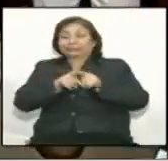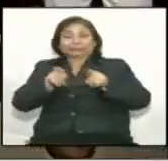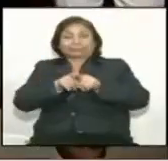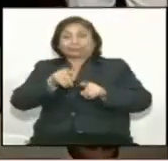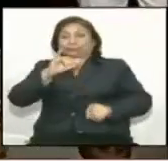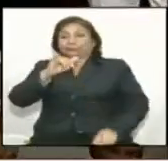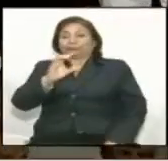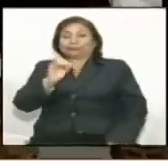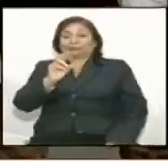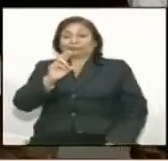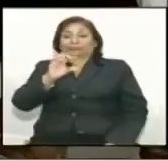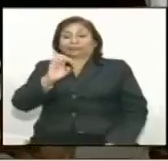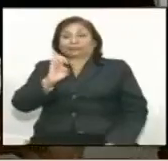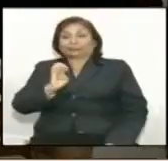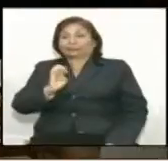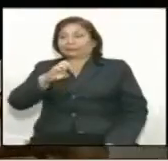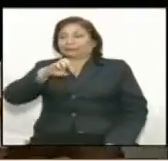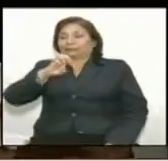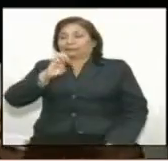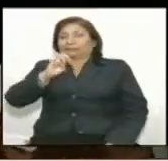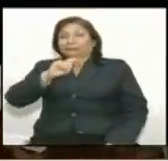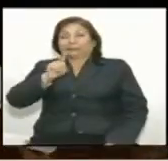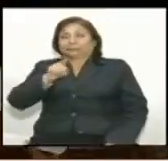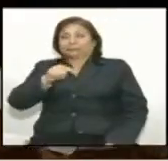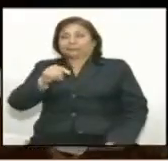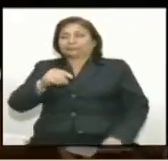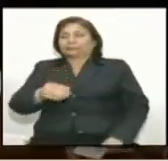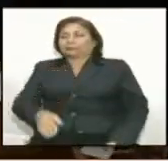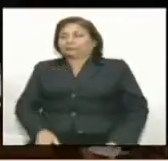Mariano Yupanqui y a paz aquí. Así es.